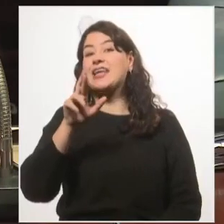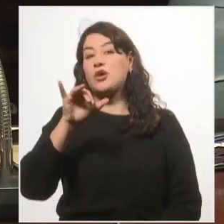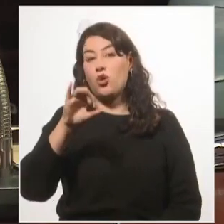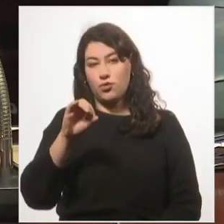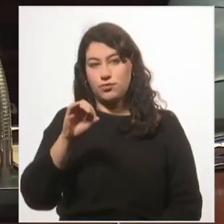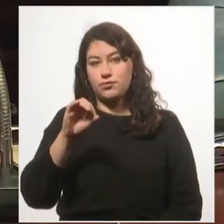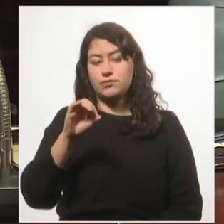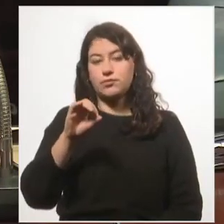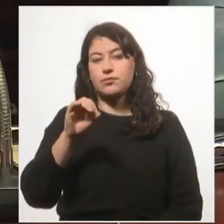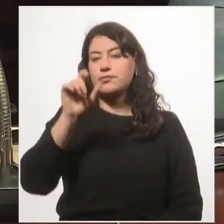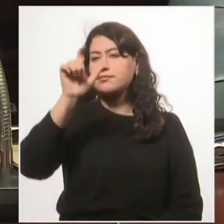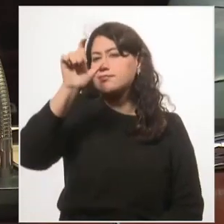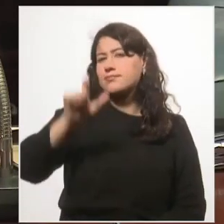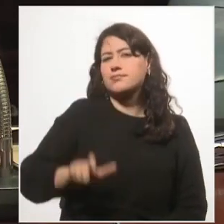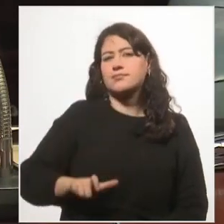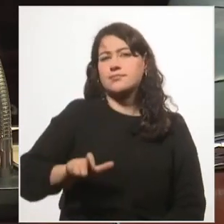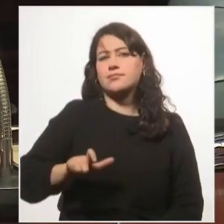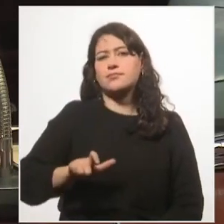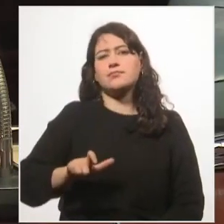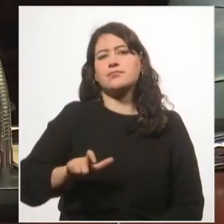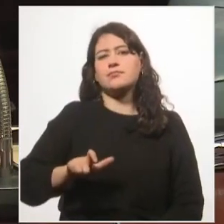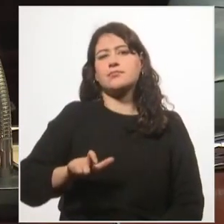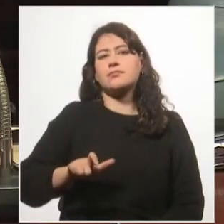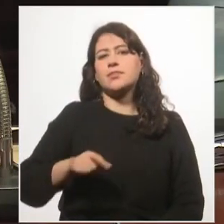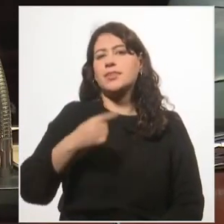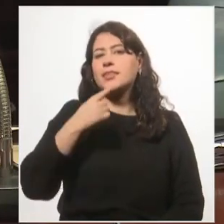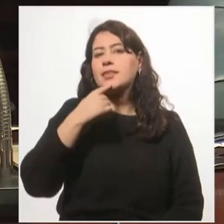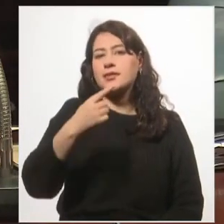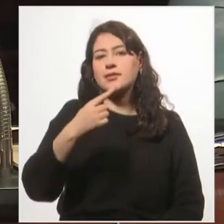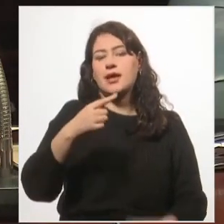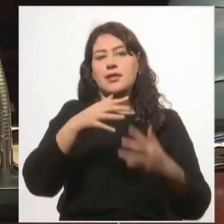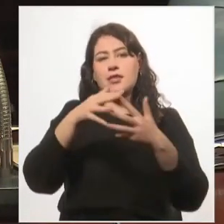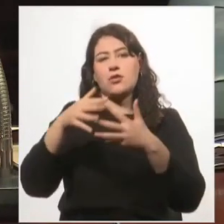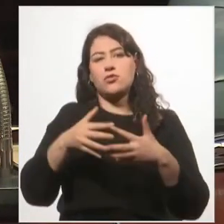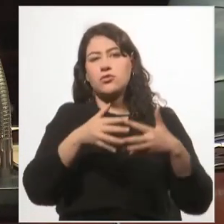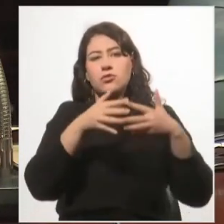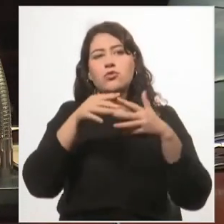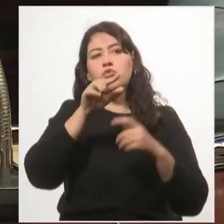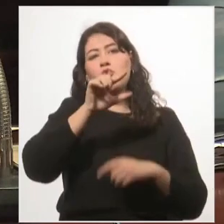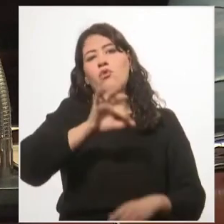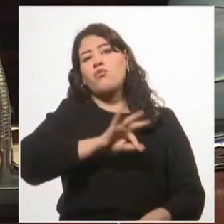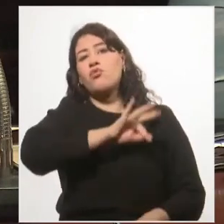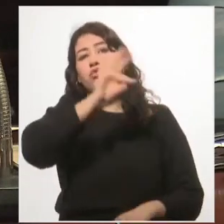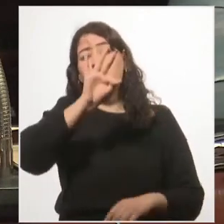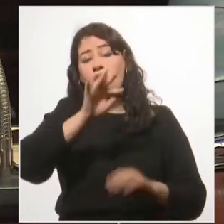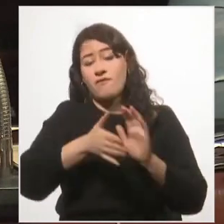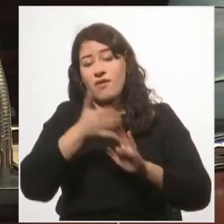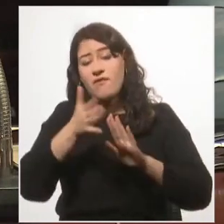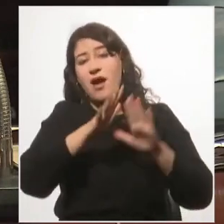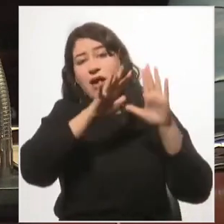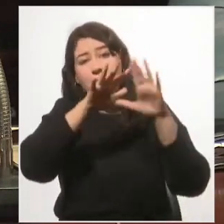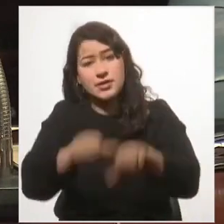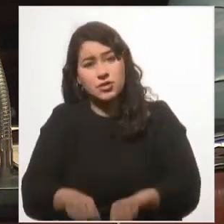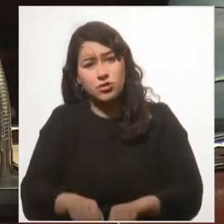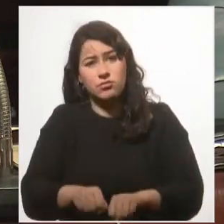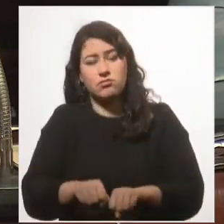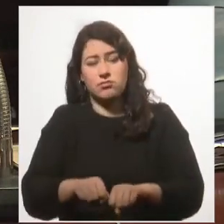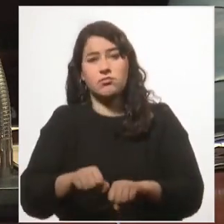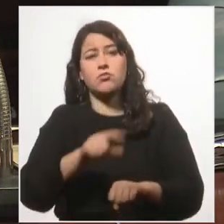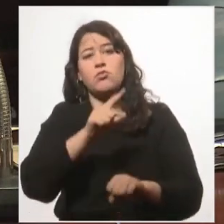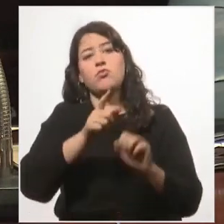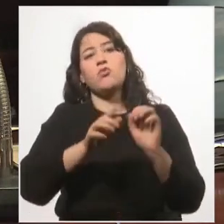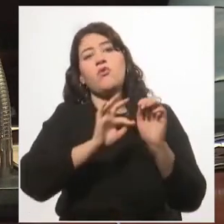como él le diría a los Estados Unidos, eres el futuro invasor, eres el futuro